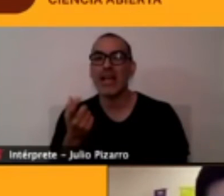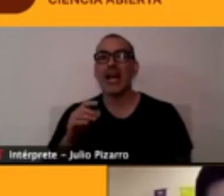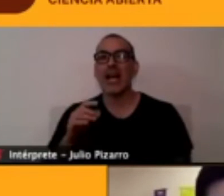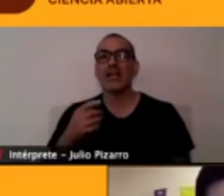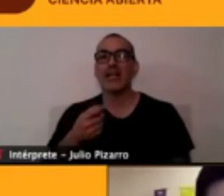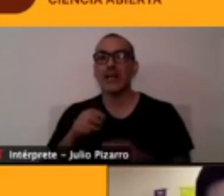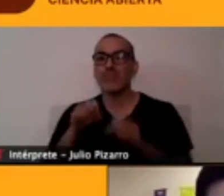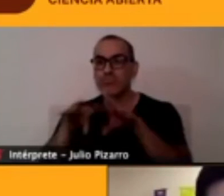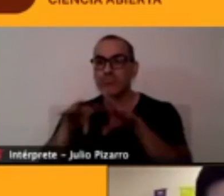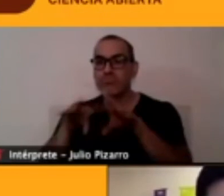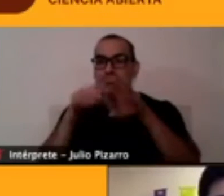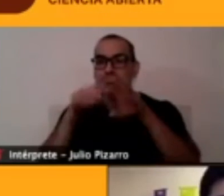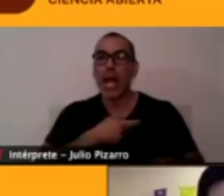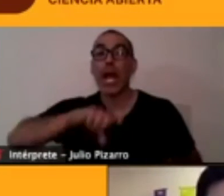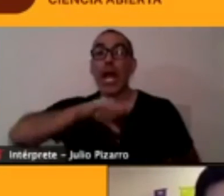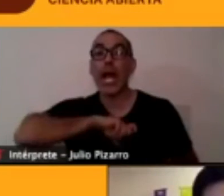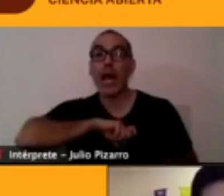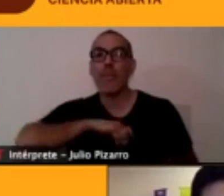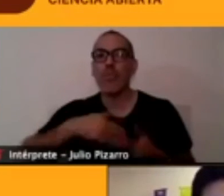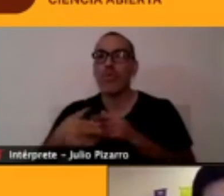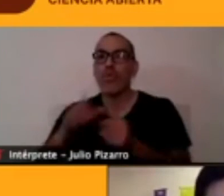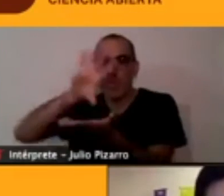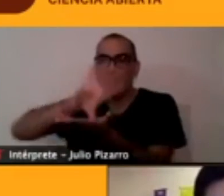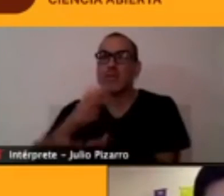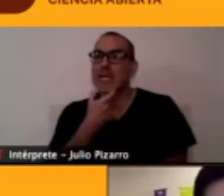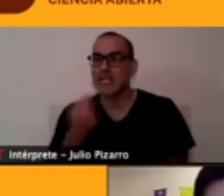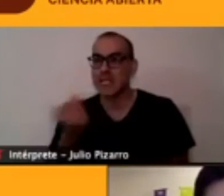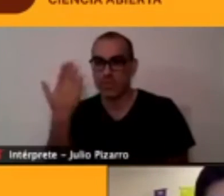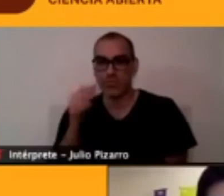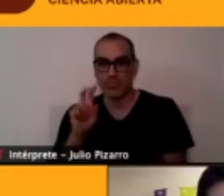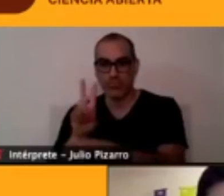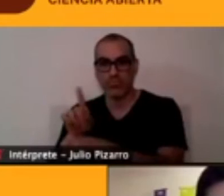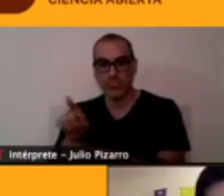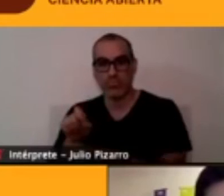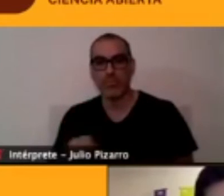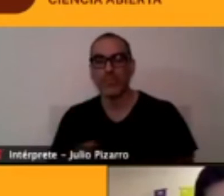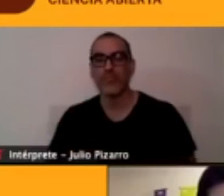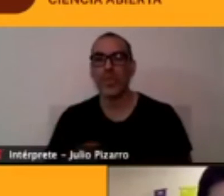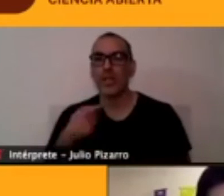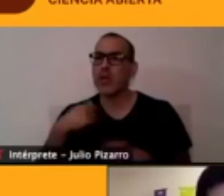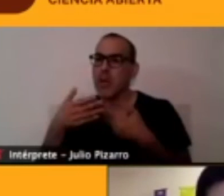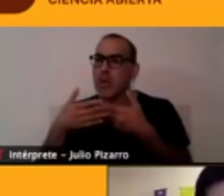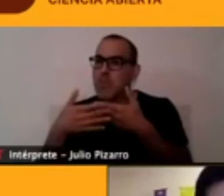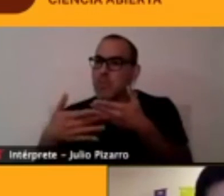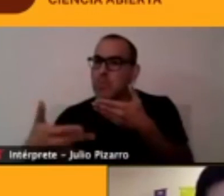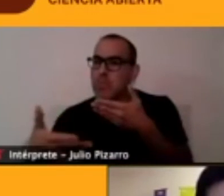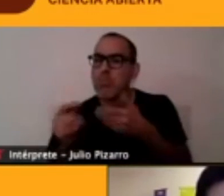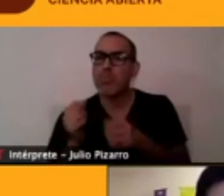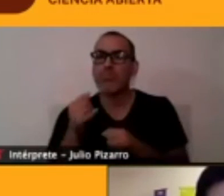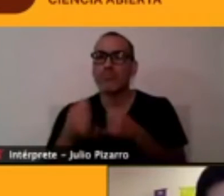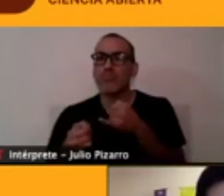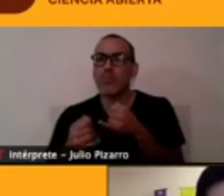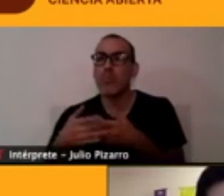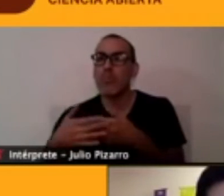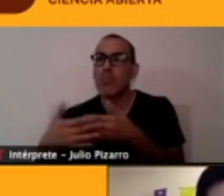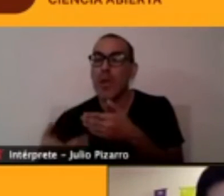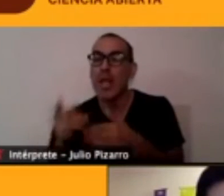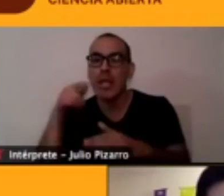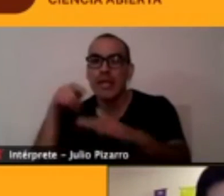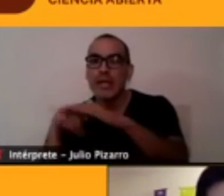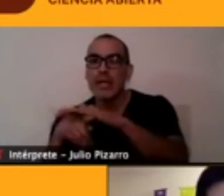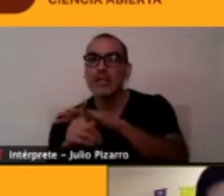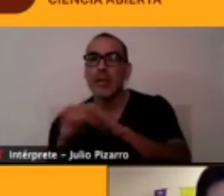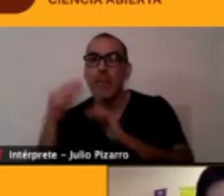ahí me quedé, posterior a enseñar español, al año siguiente ingresé a un magisteria en lingüística en la